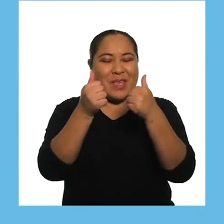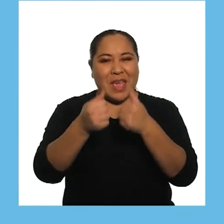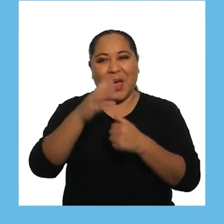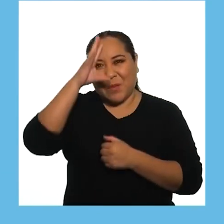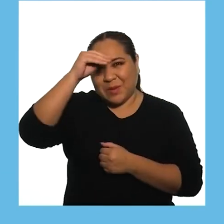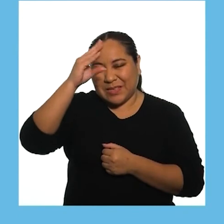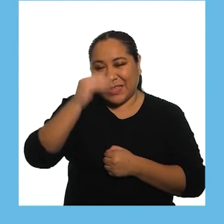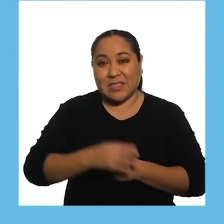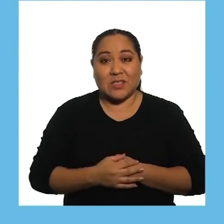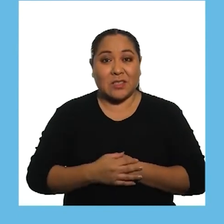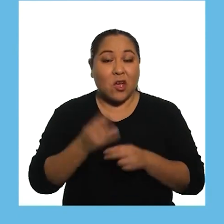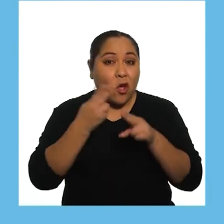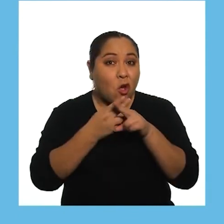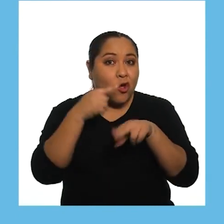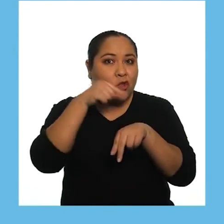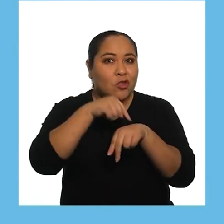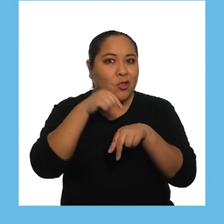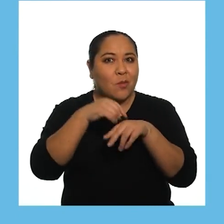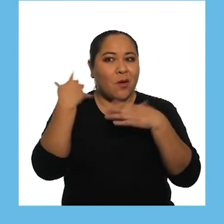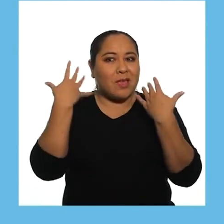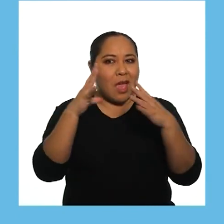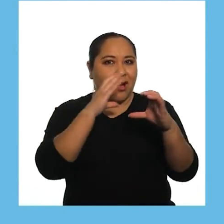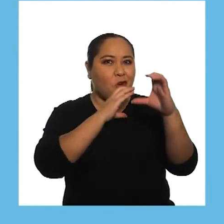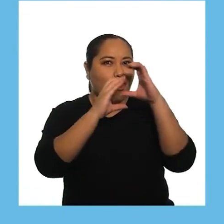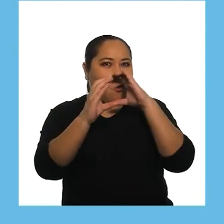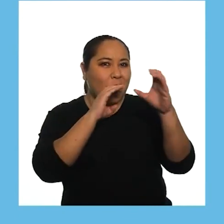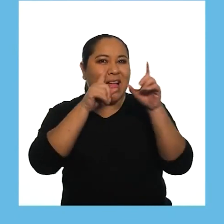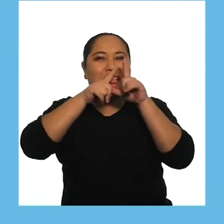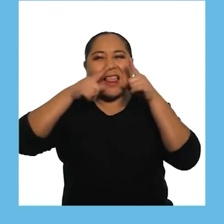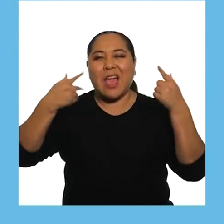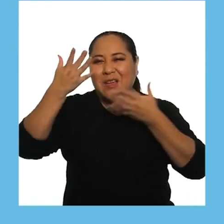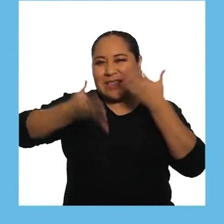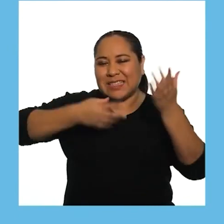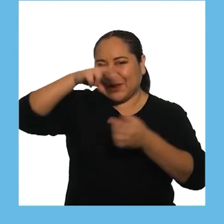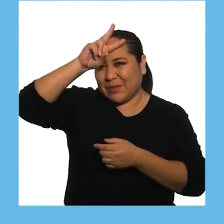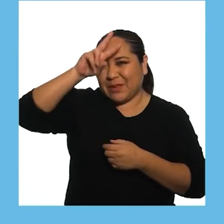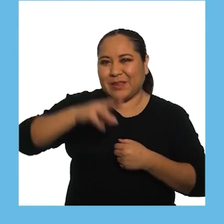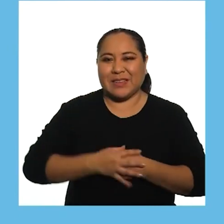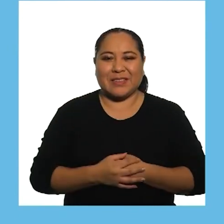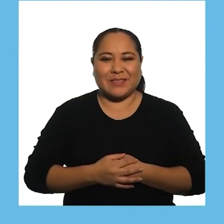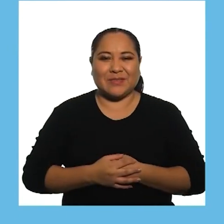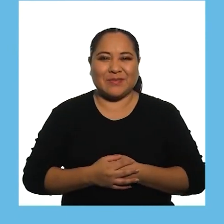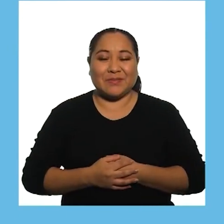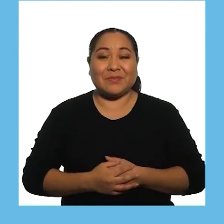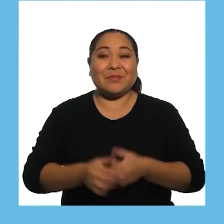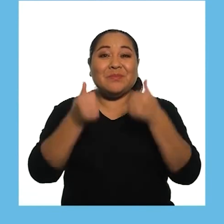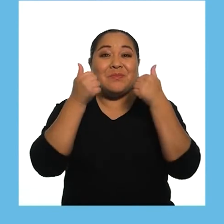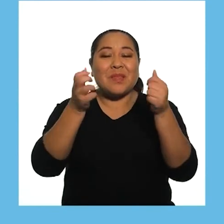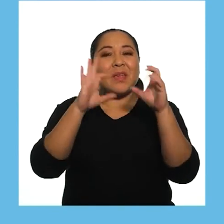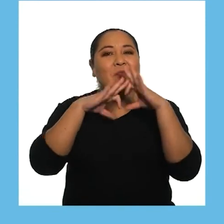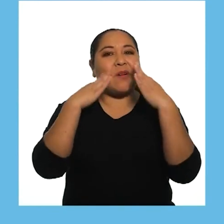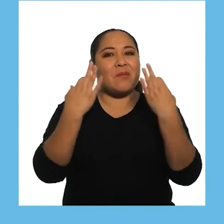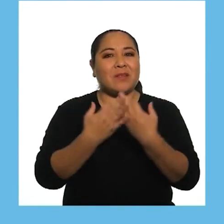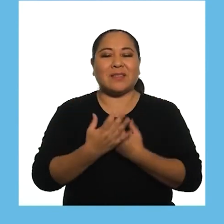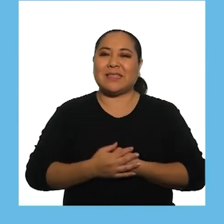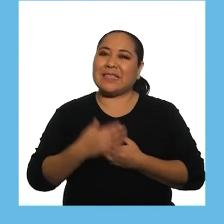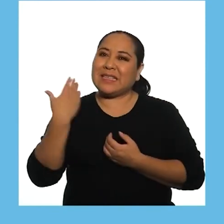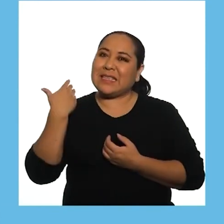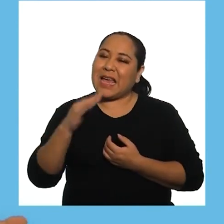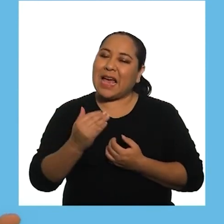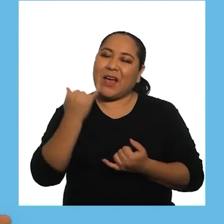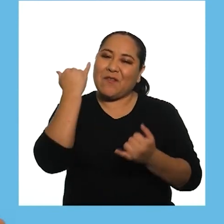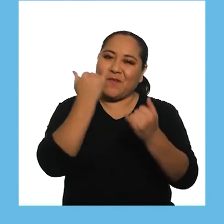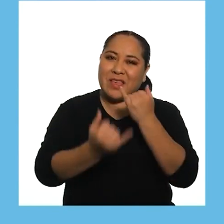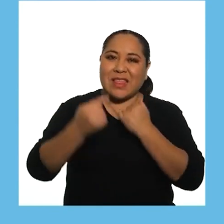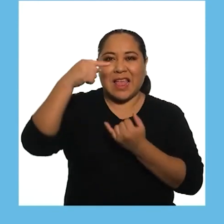Genial chicos Pronto Tendremos una conversación En lengua de señas Peruana Bien familias